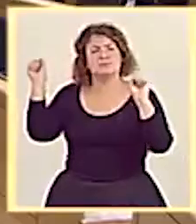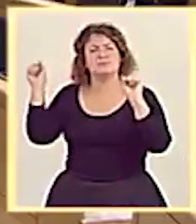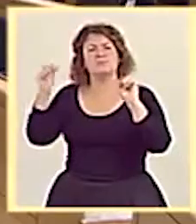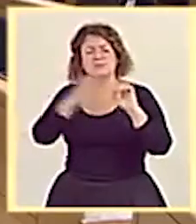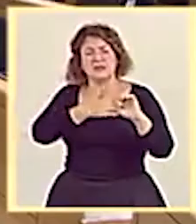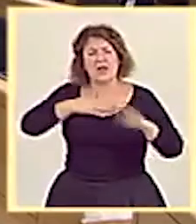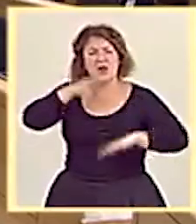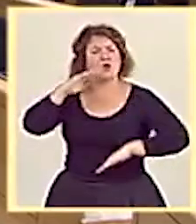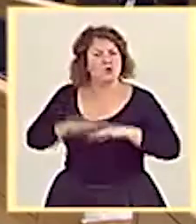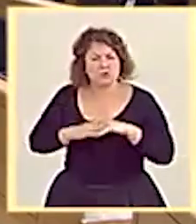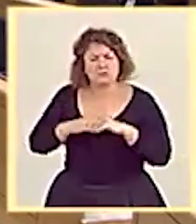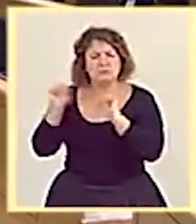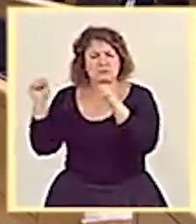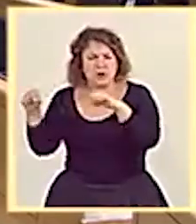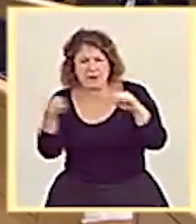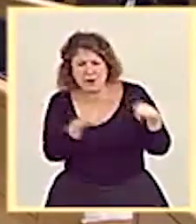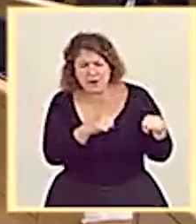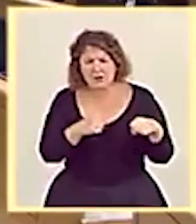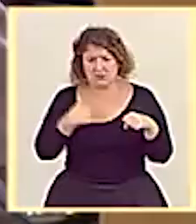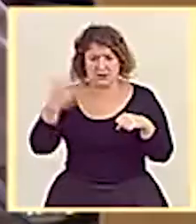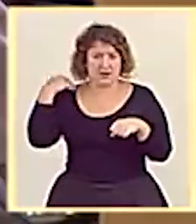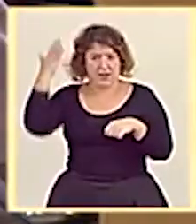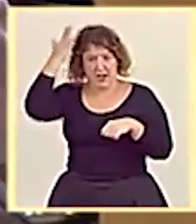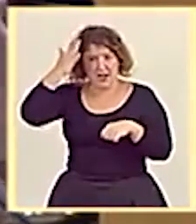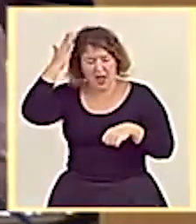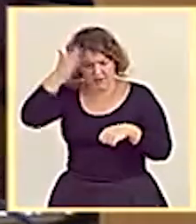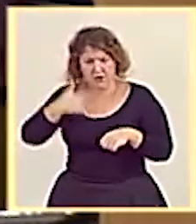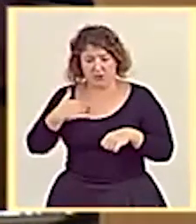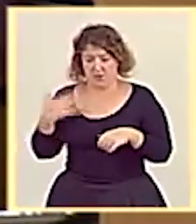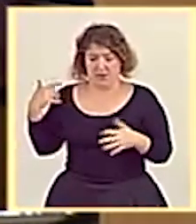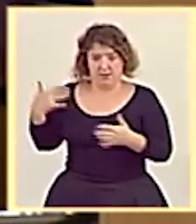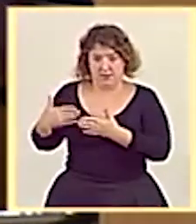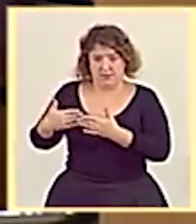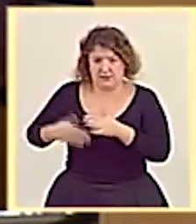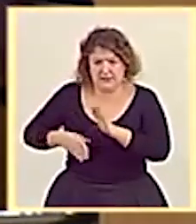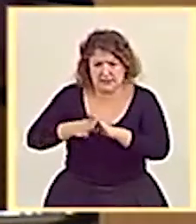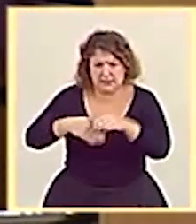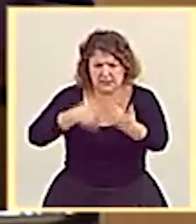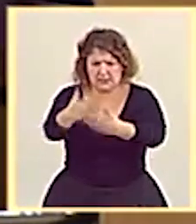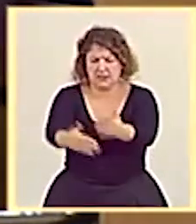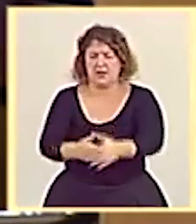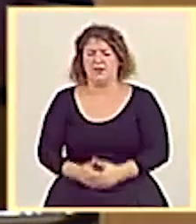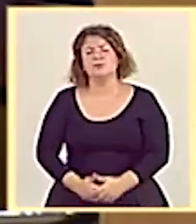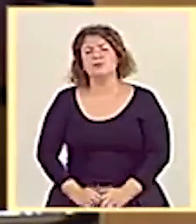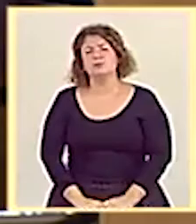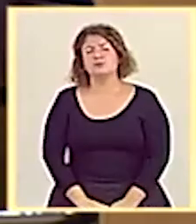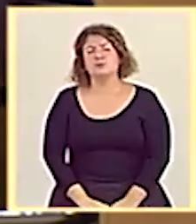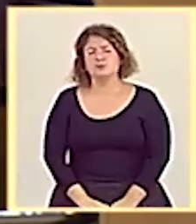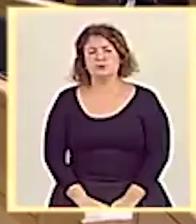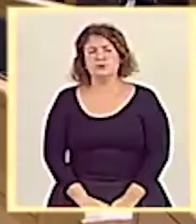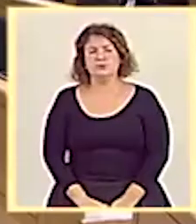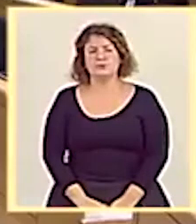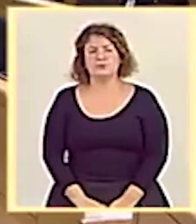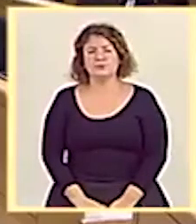autónoma de Navarra, como hemos venido haciendo y como vamos a seguir haciendo. Gracias, señora ministra.